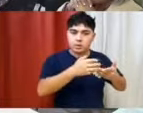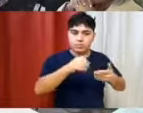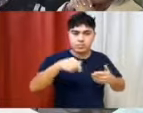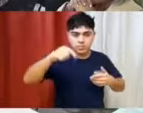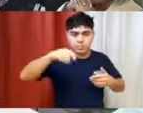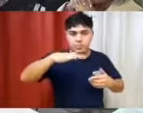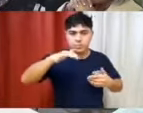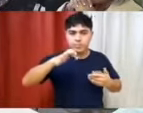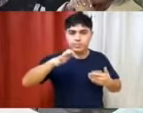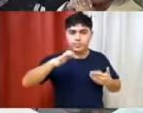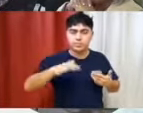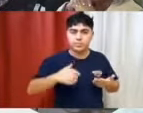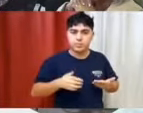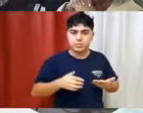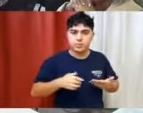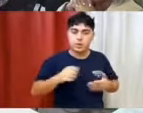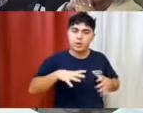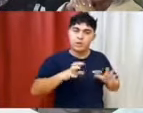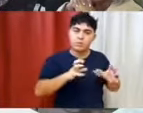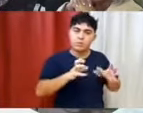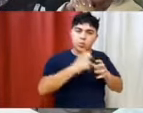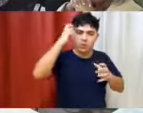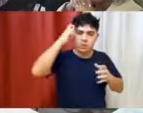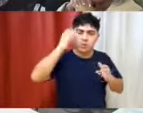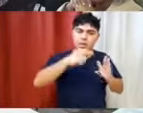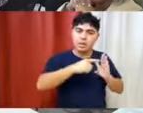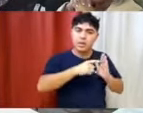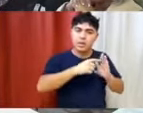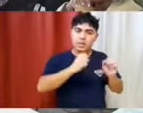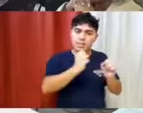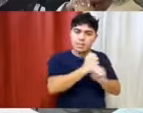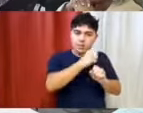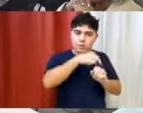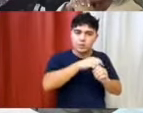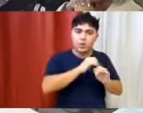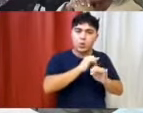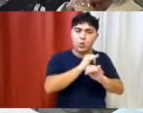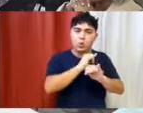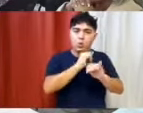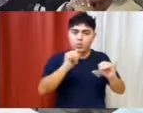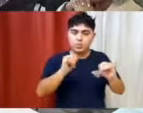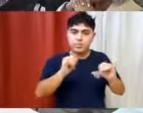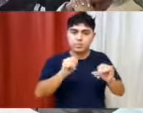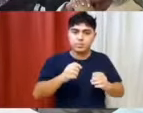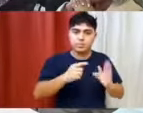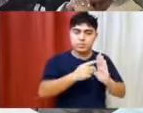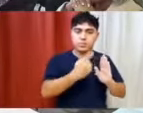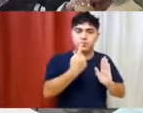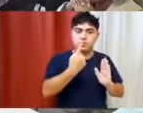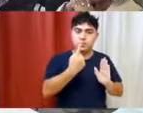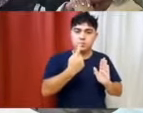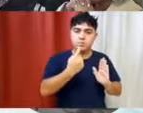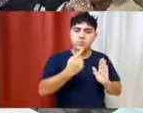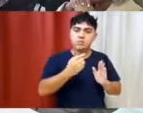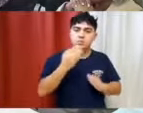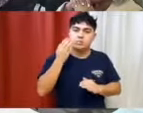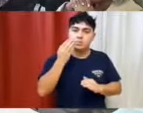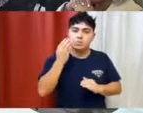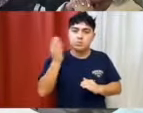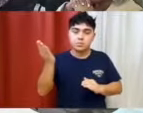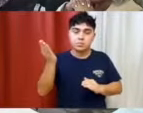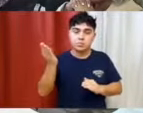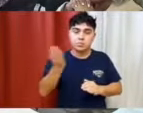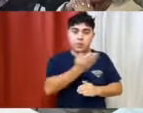Deliberante del Municipio Autónomo de la Ciudad de Plaza Huíncul sanciona la siguiente comunicación. Artículo 1. Solicita si al